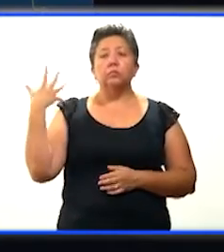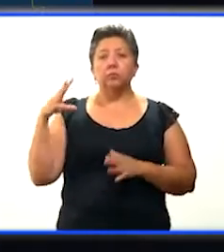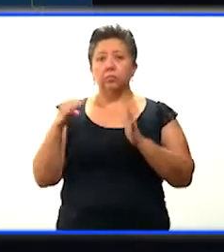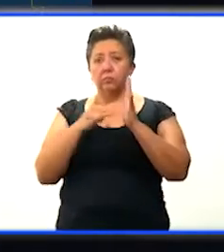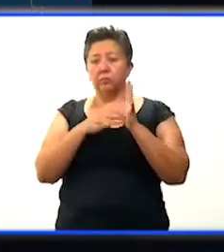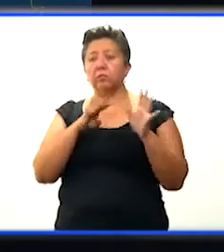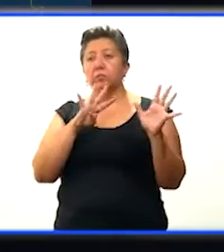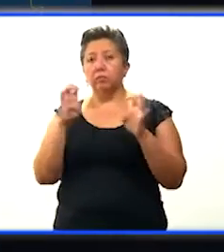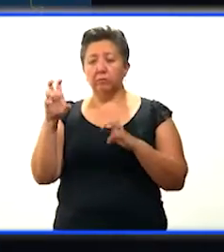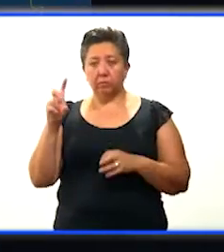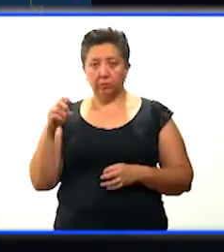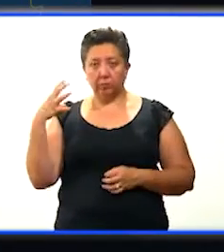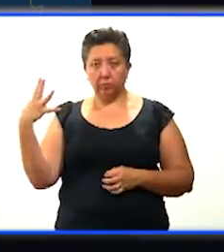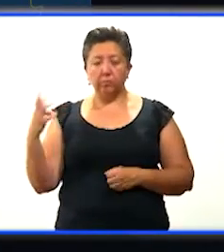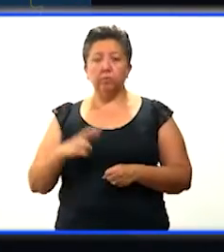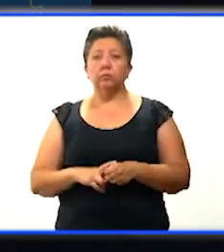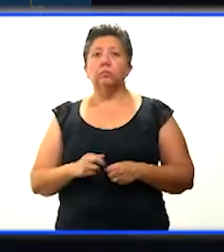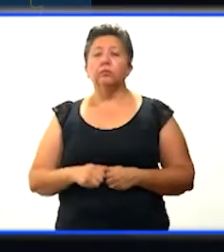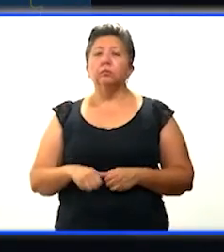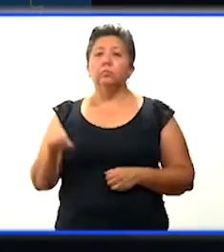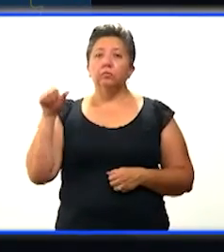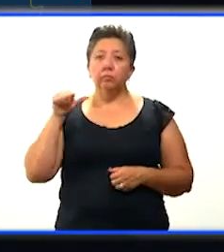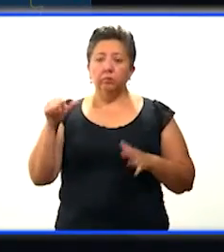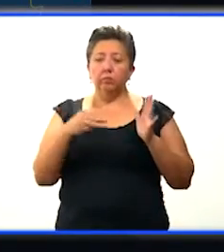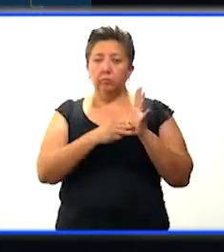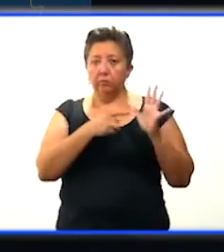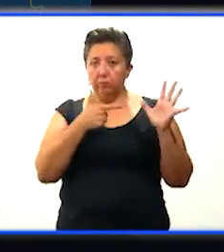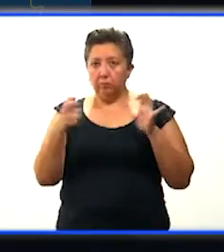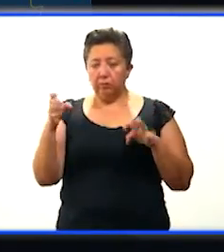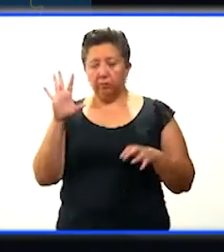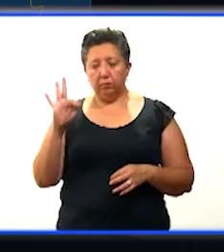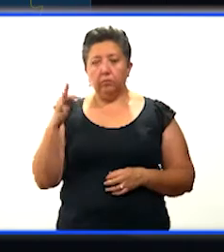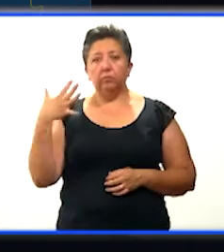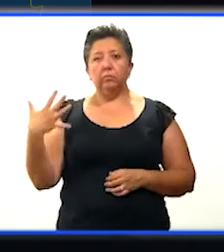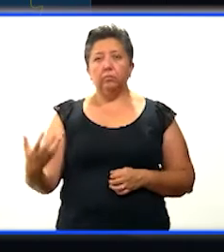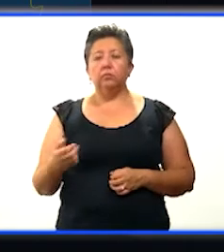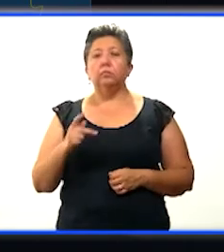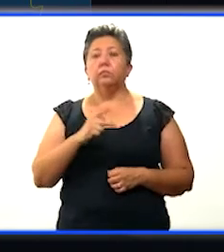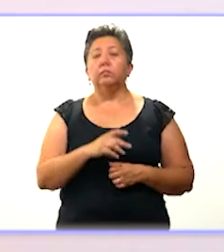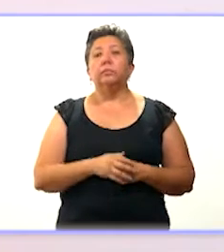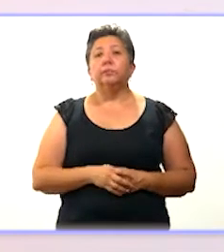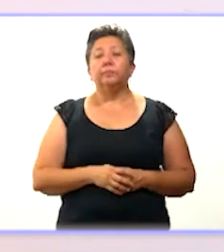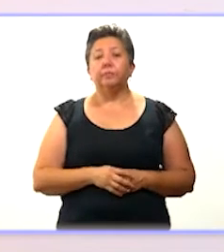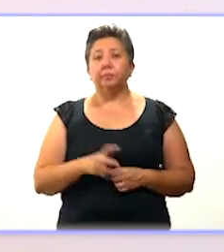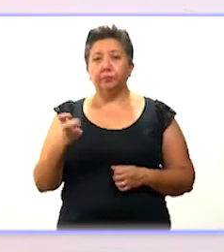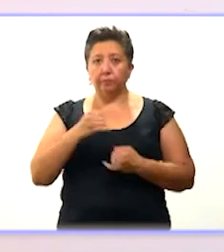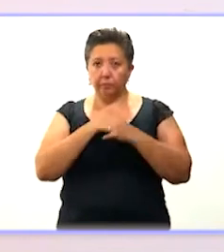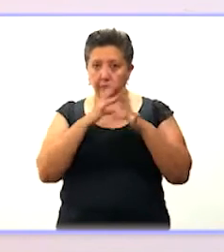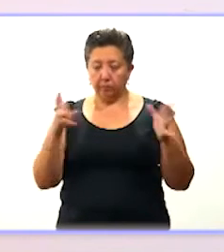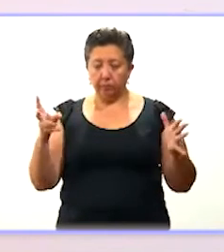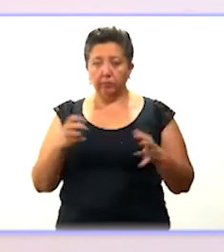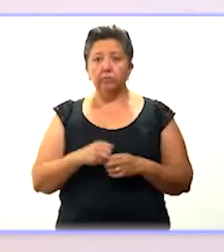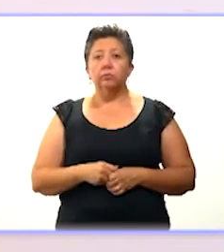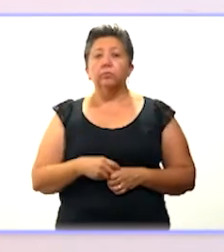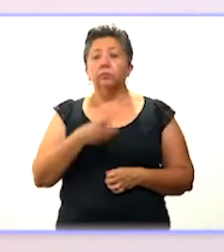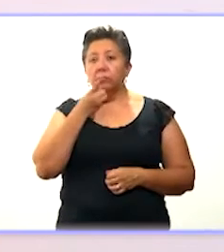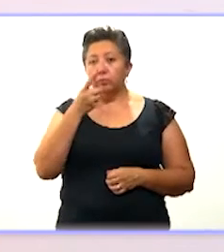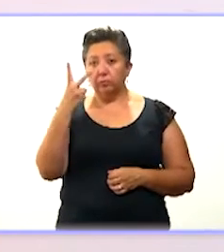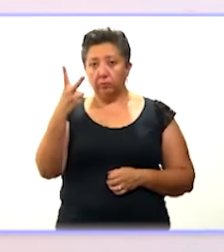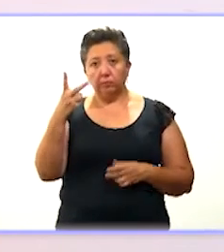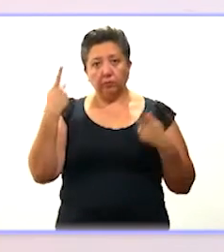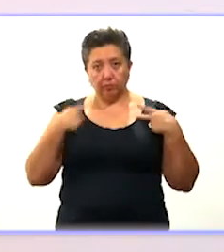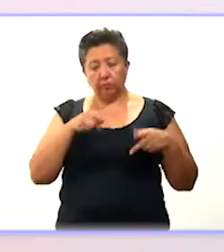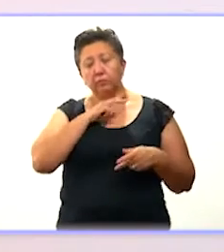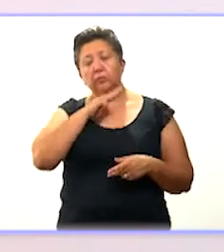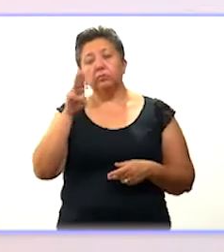10.934 en la zona sur, 16.745 en la zona poniente. En este parte médico, se reportan dos